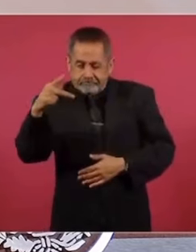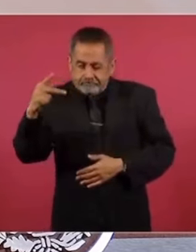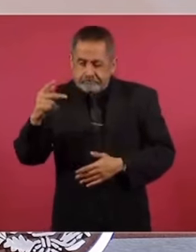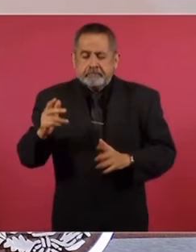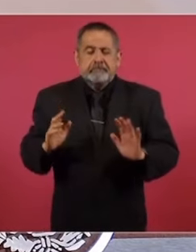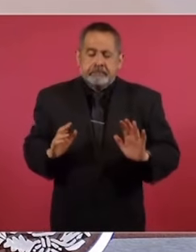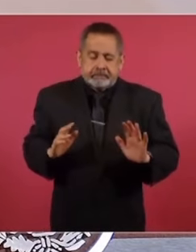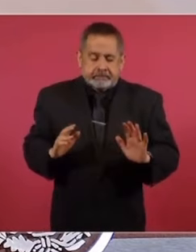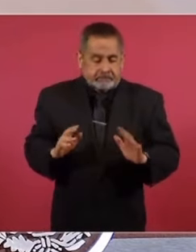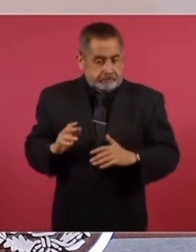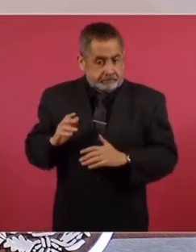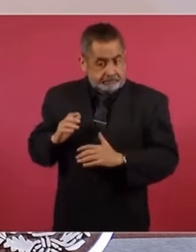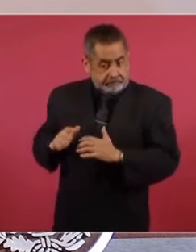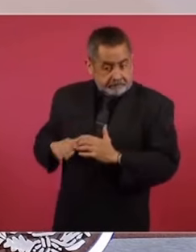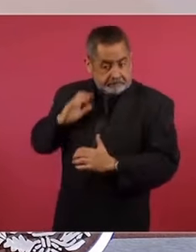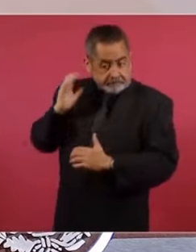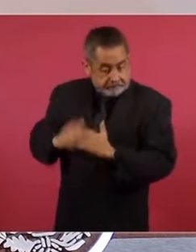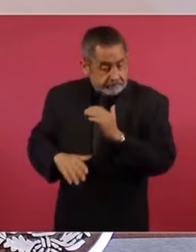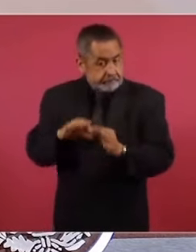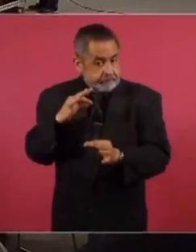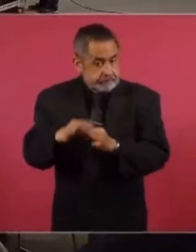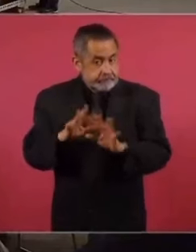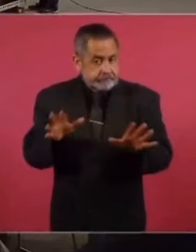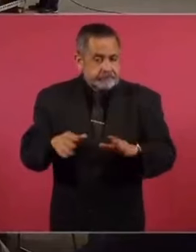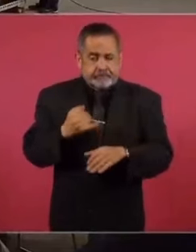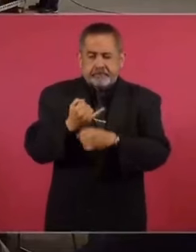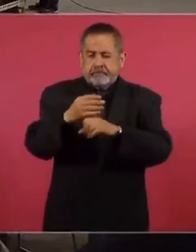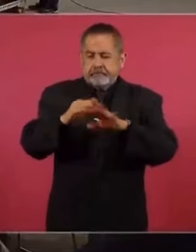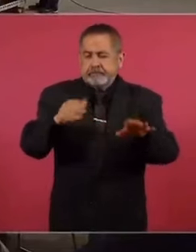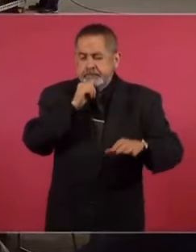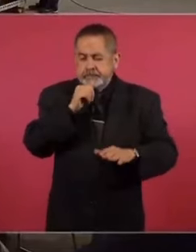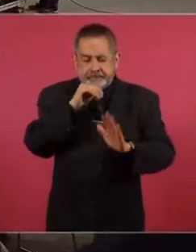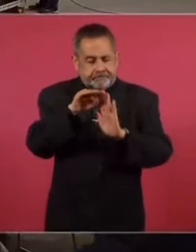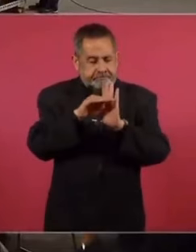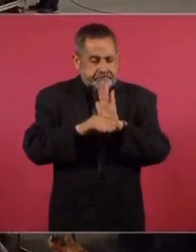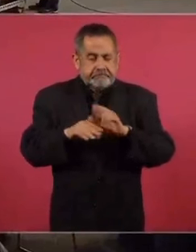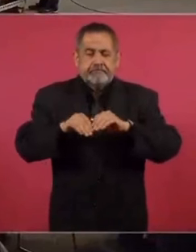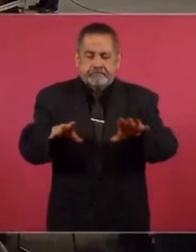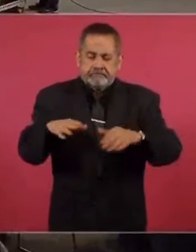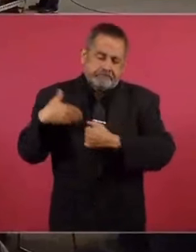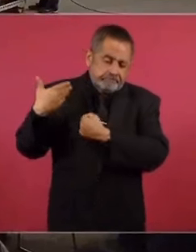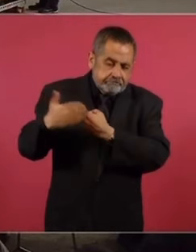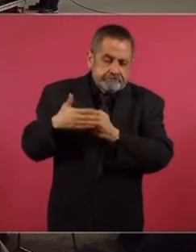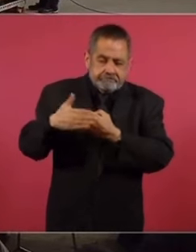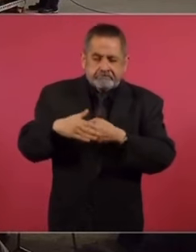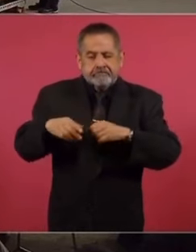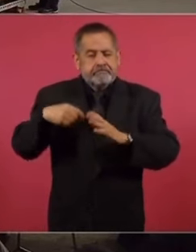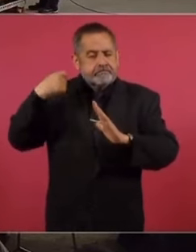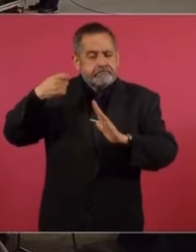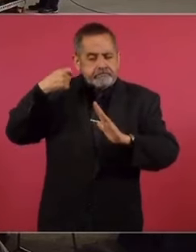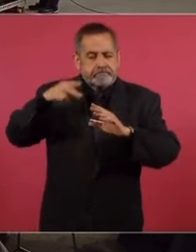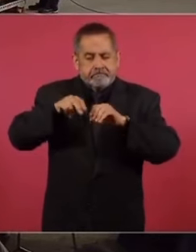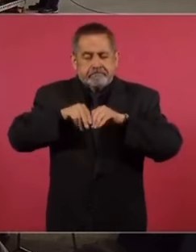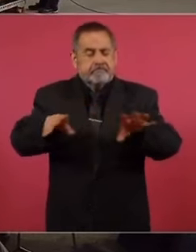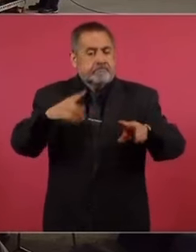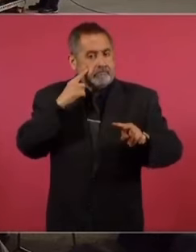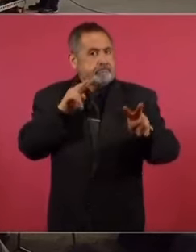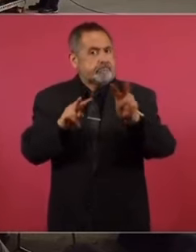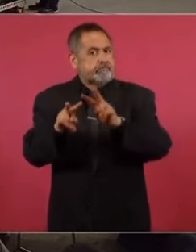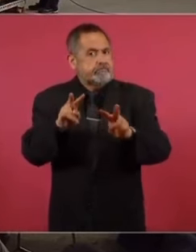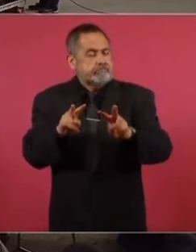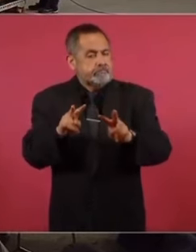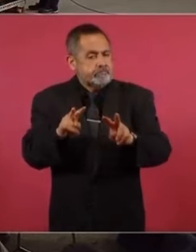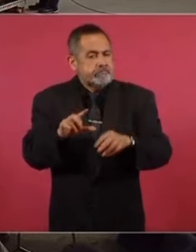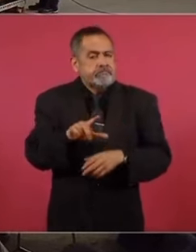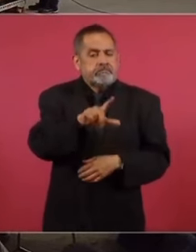todavía no termina el informe y que continuaríamos con un video para dar paso a las